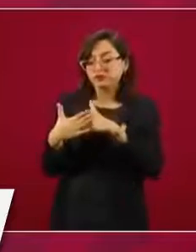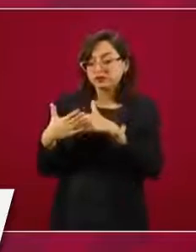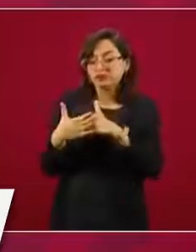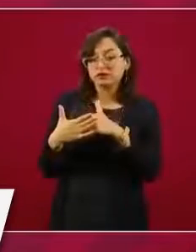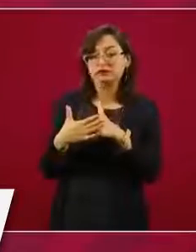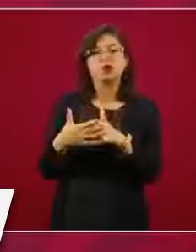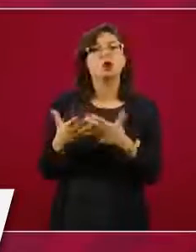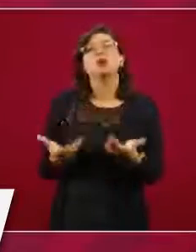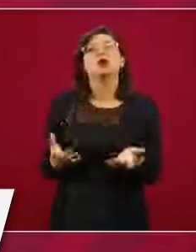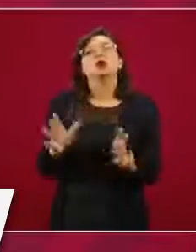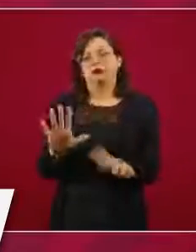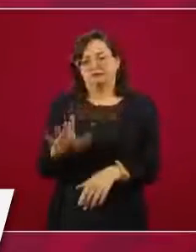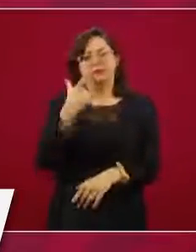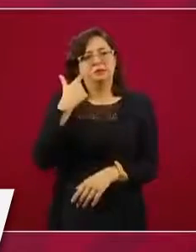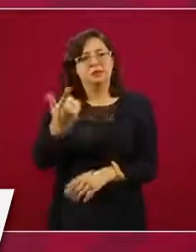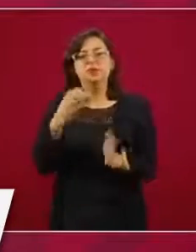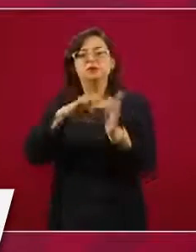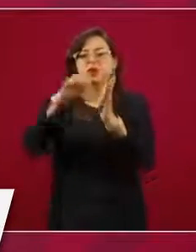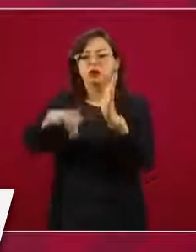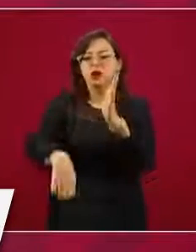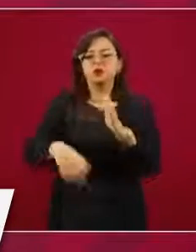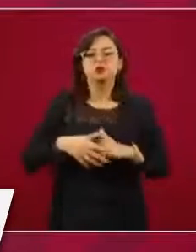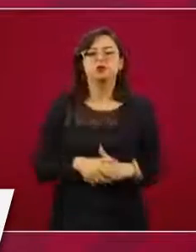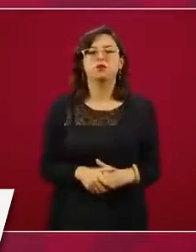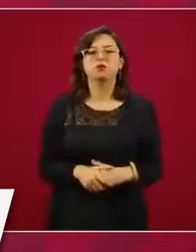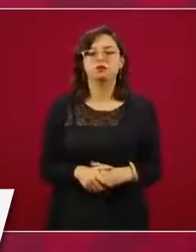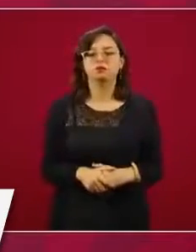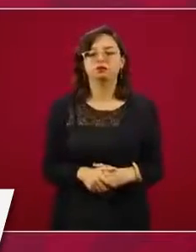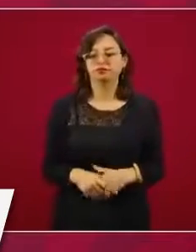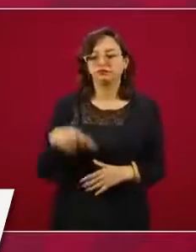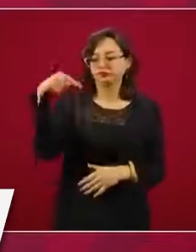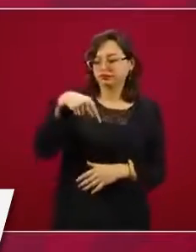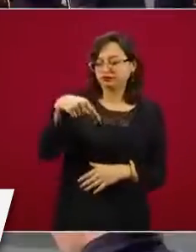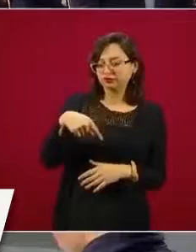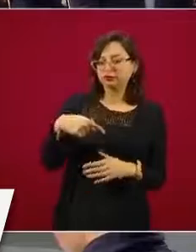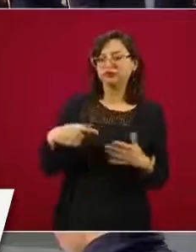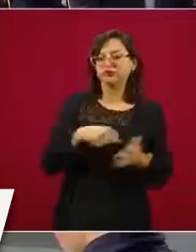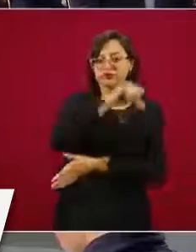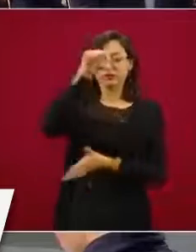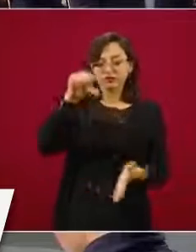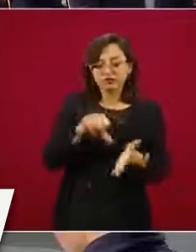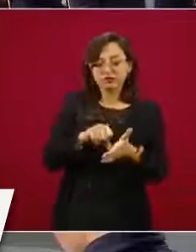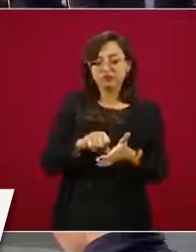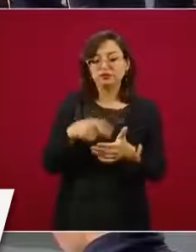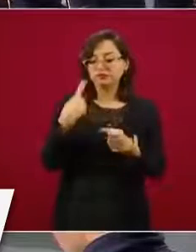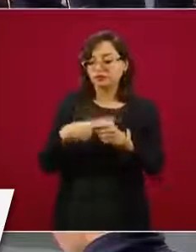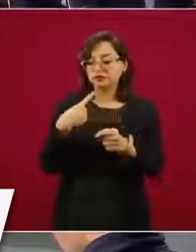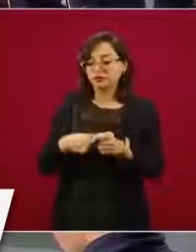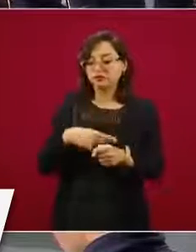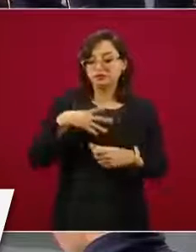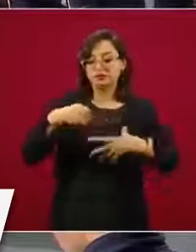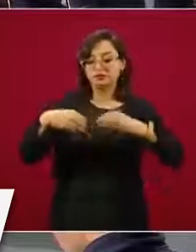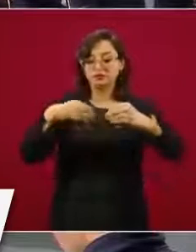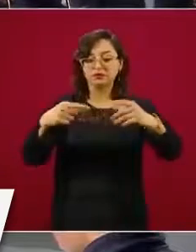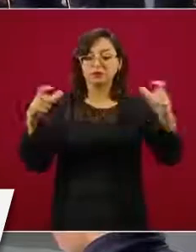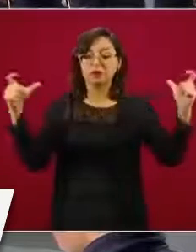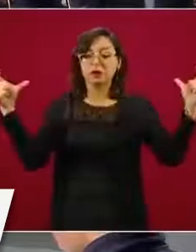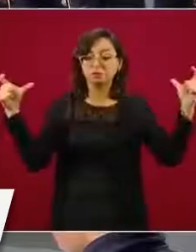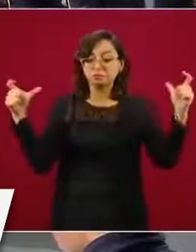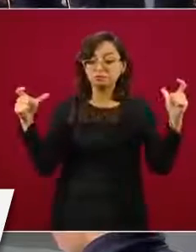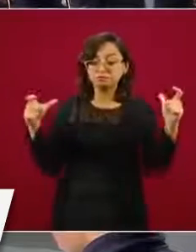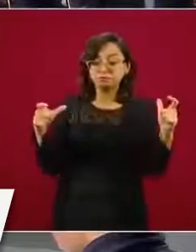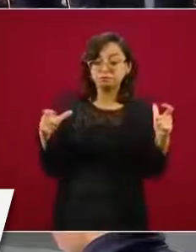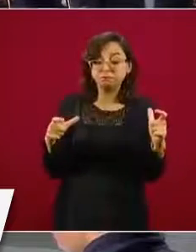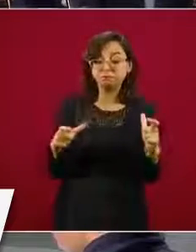por ejemplo, aquí vaya en descenso la pandemia, los equipos